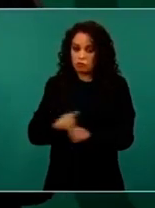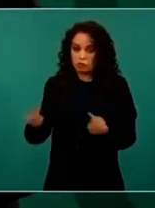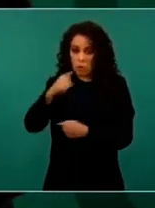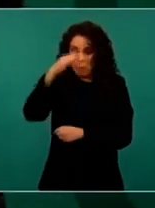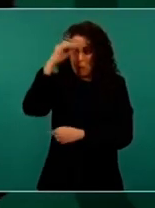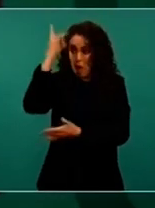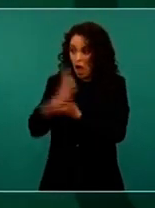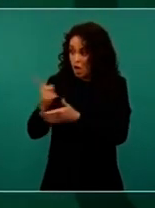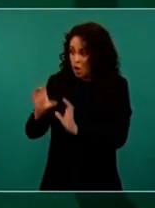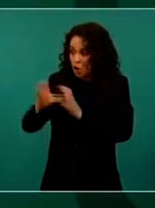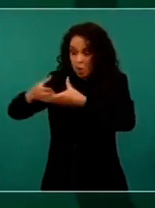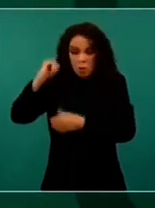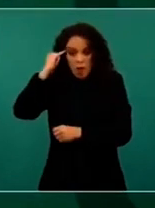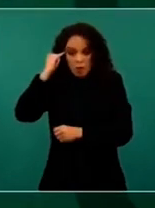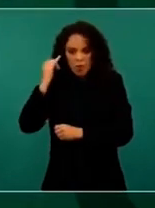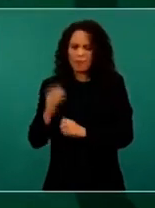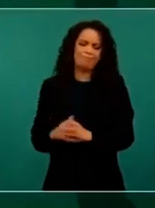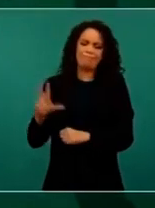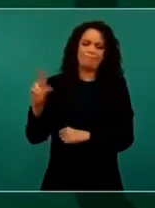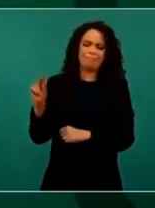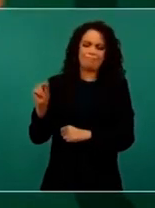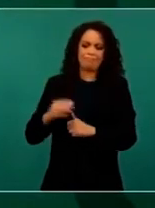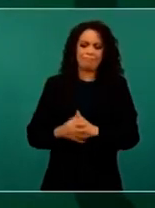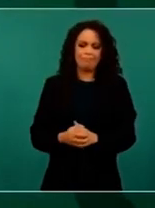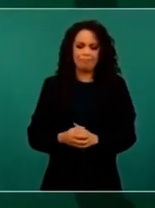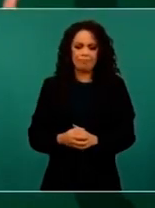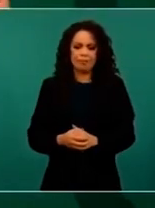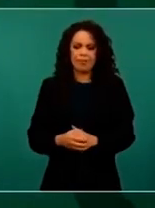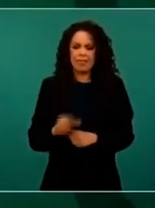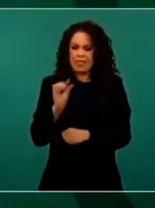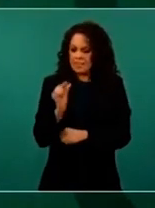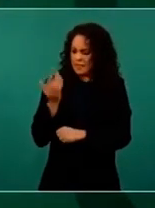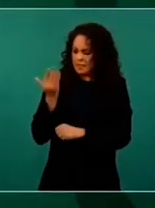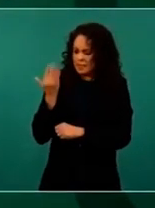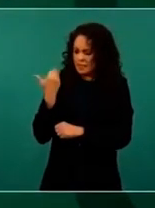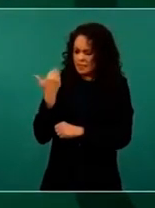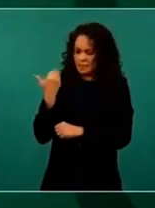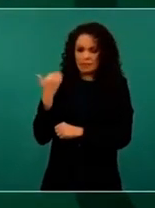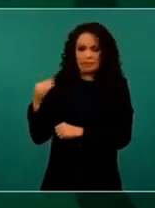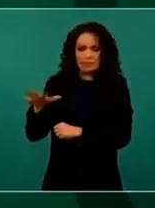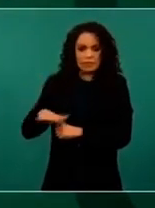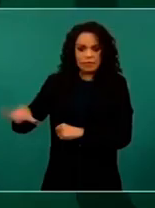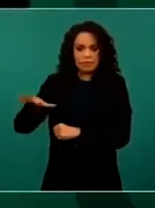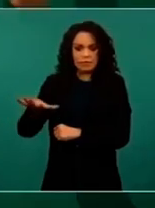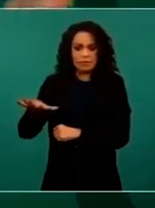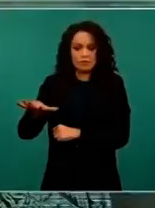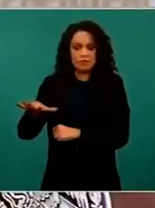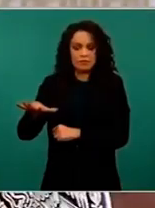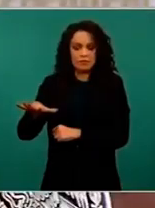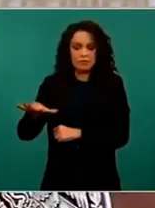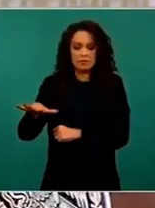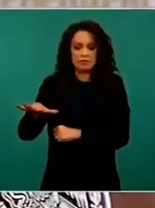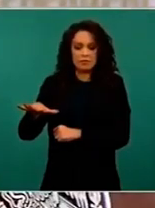Las comunidades indígenas, desde hasta hace relativamente poco, no existía ni siquiera, así como hablaba yo